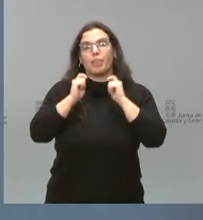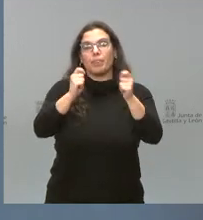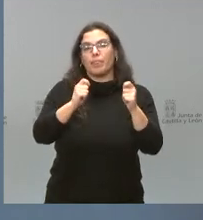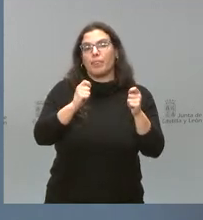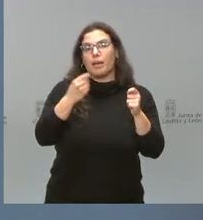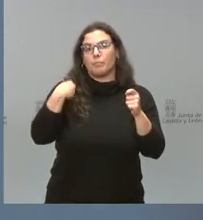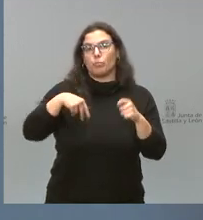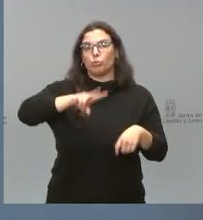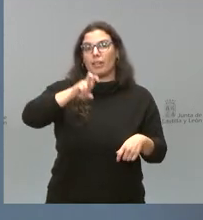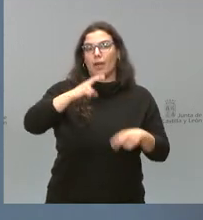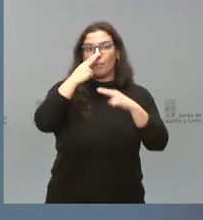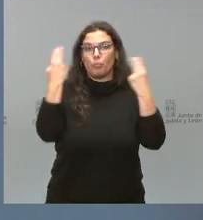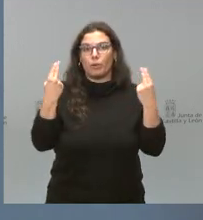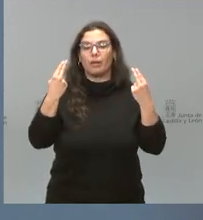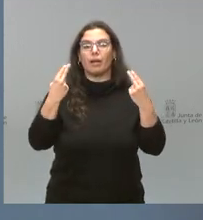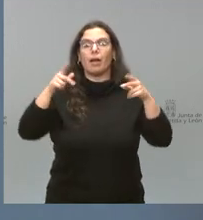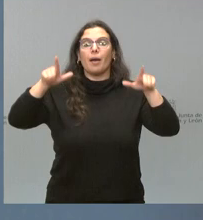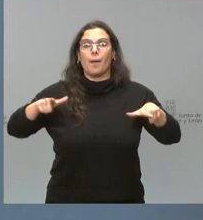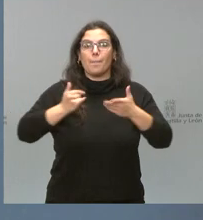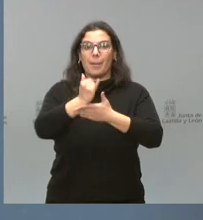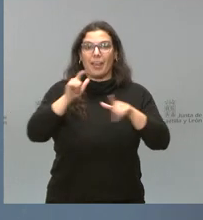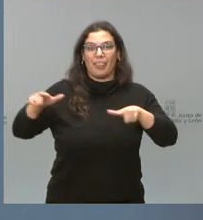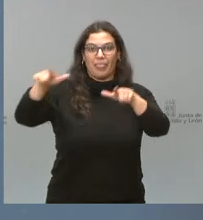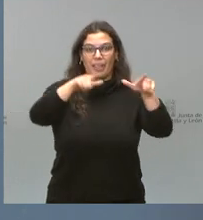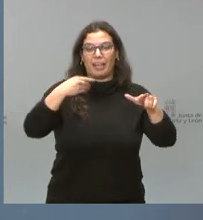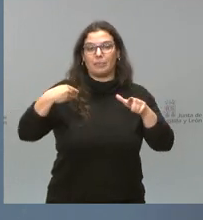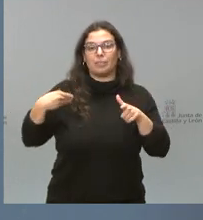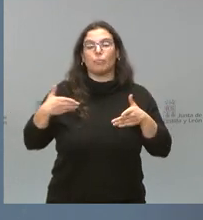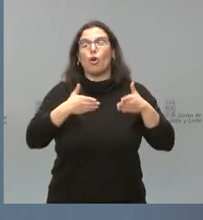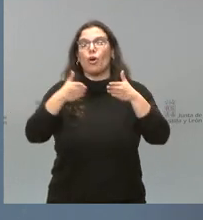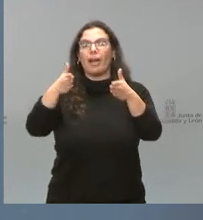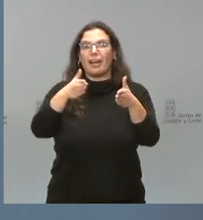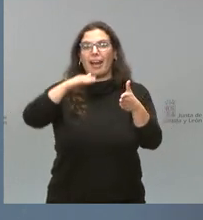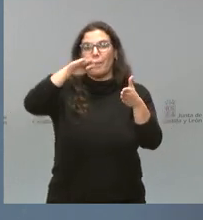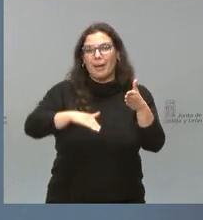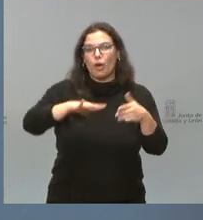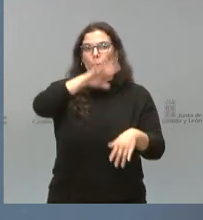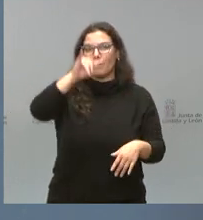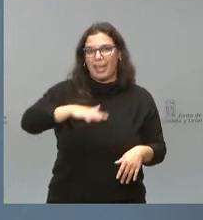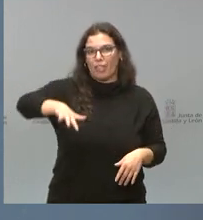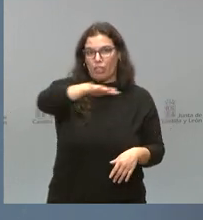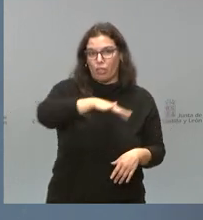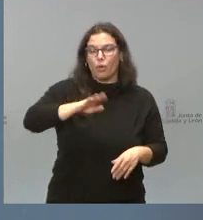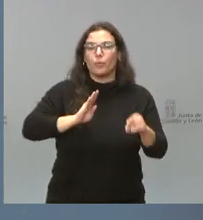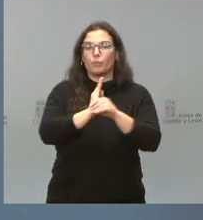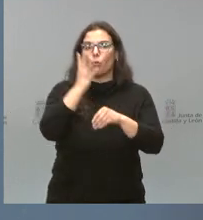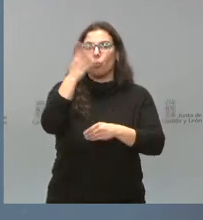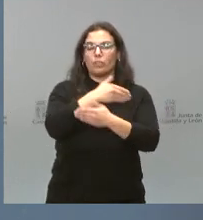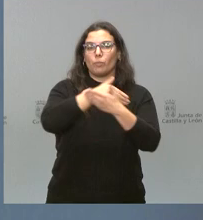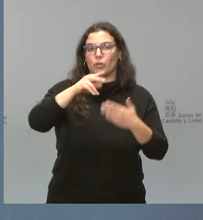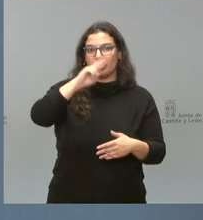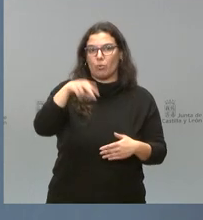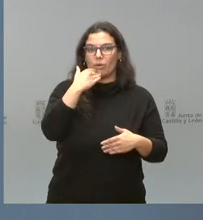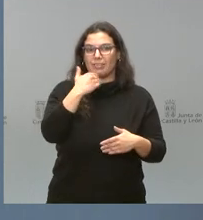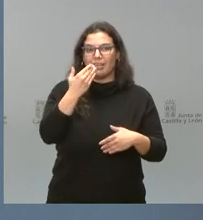y urgente ejecución la concentración parcelaria de la zona regable del Canal Bajo del Bierzo, en León, que se invertirán casi 4 millones de euros.